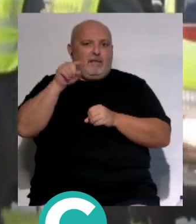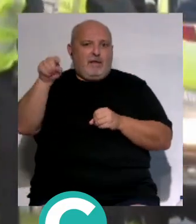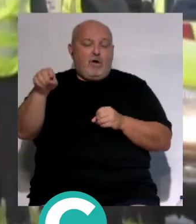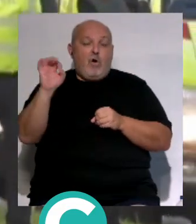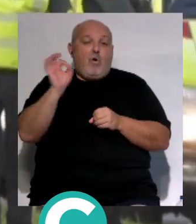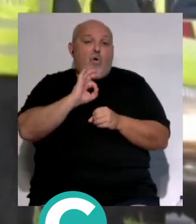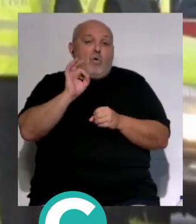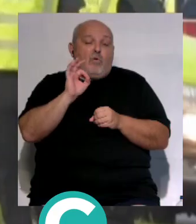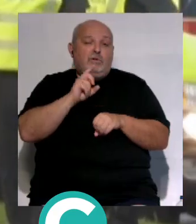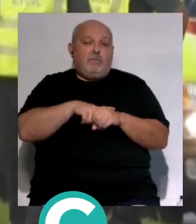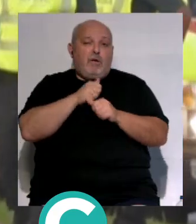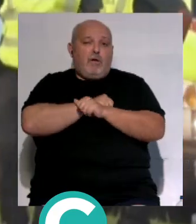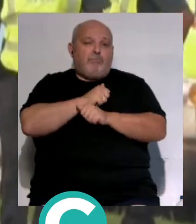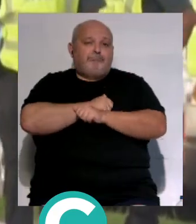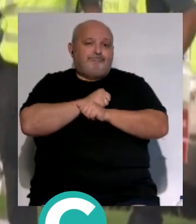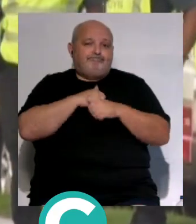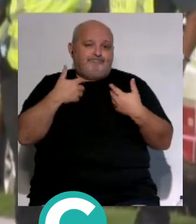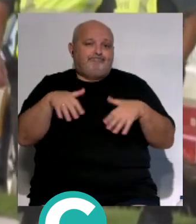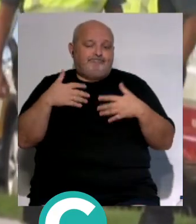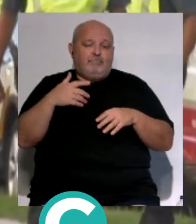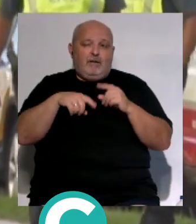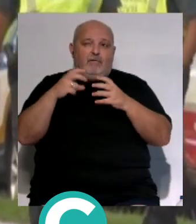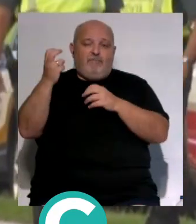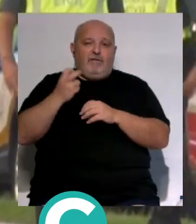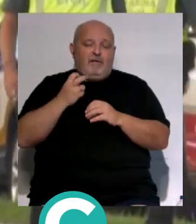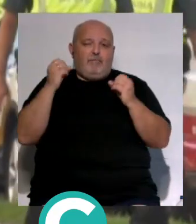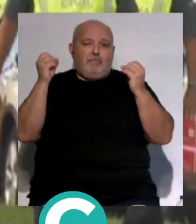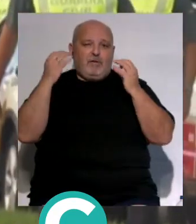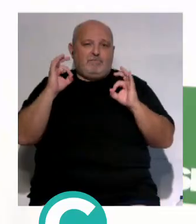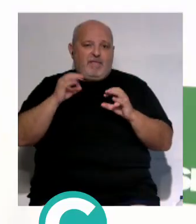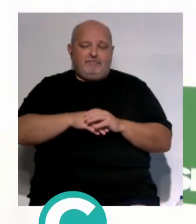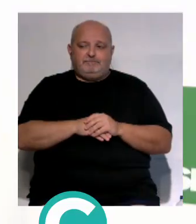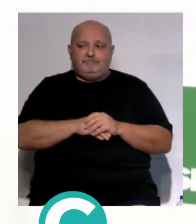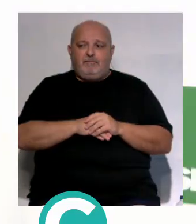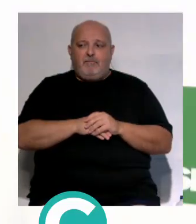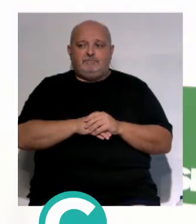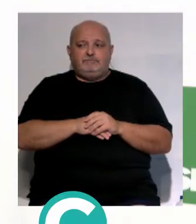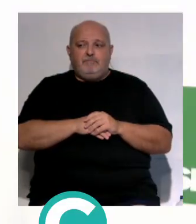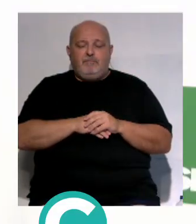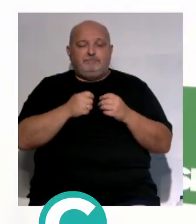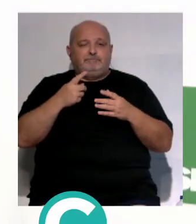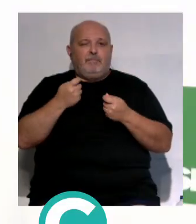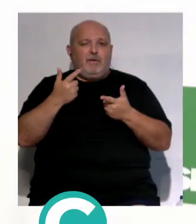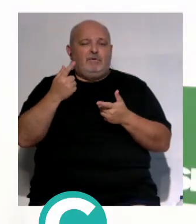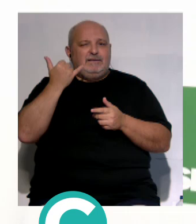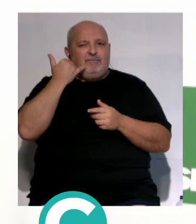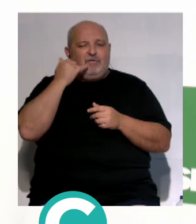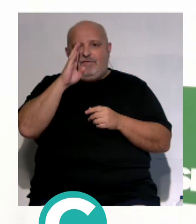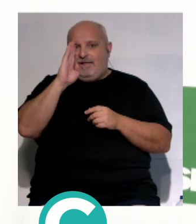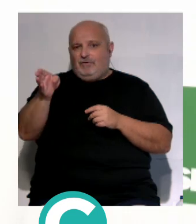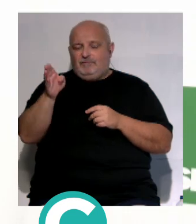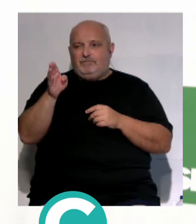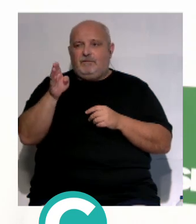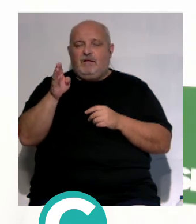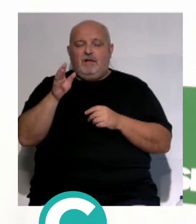o aumentar los tiempos de espera hasta la llegada de una unidad medicalizada. Se le ha suministrado un teléfono directo,